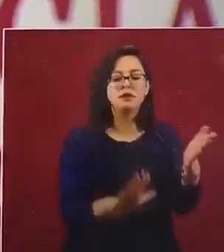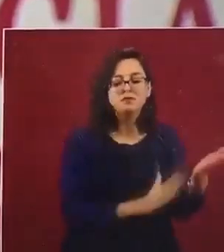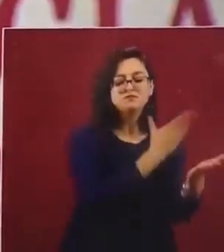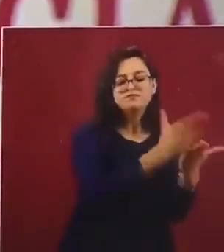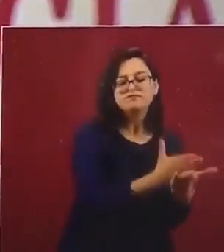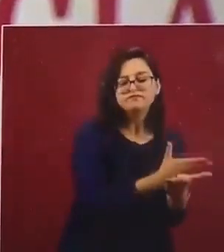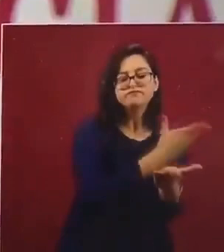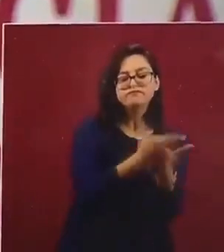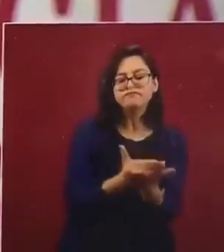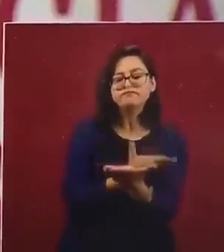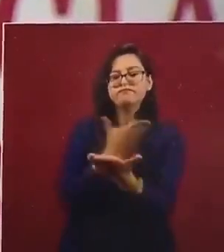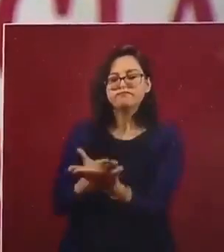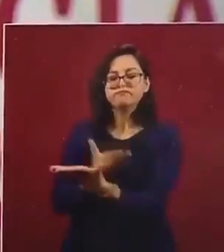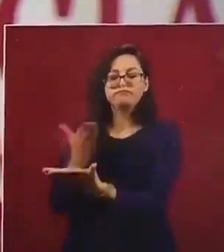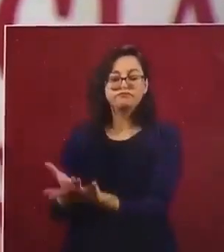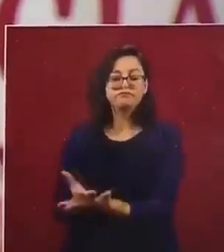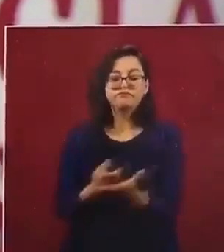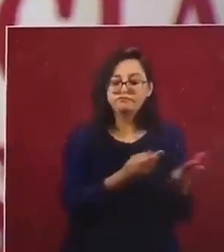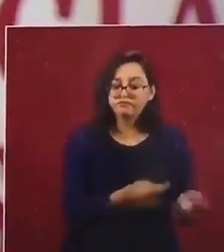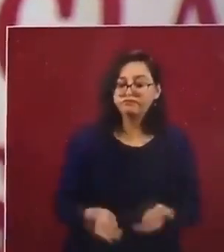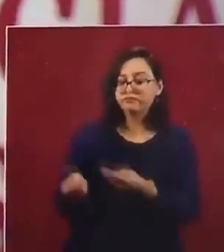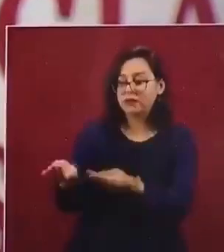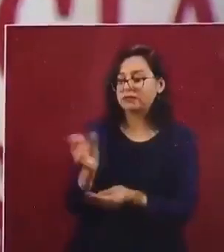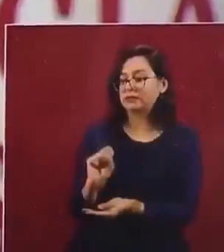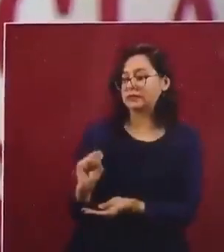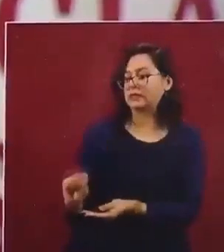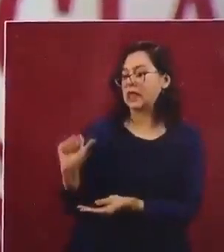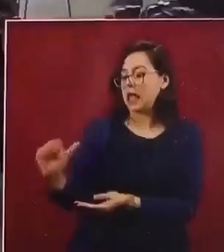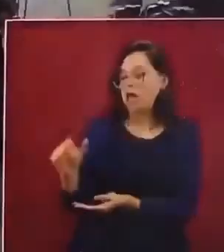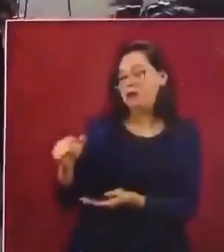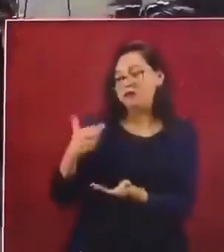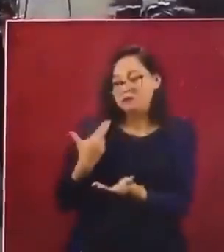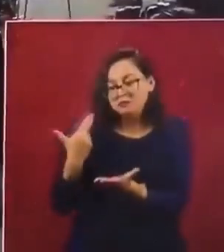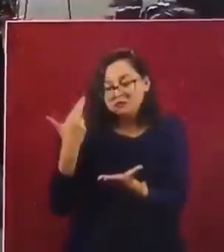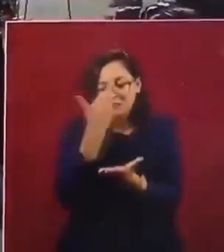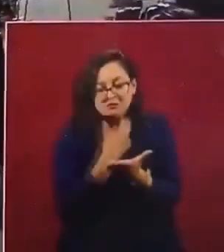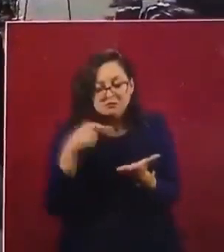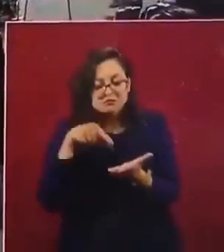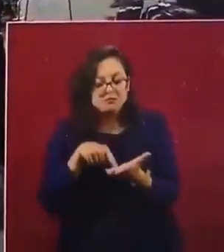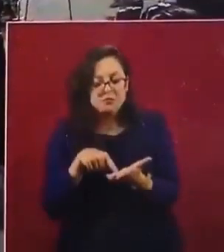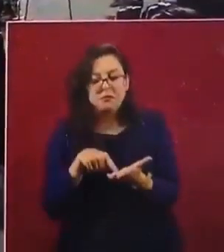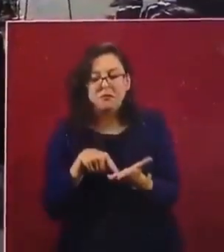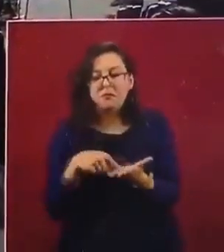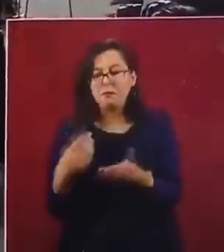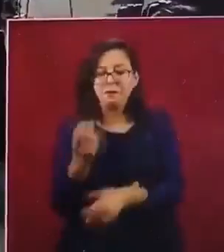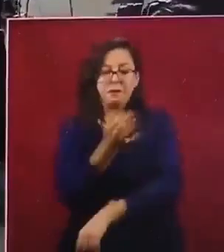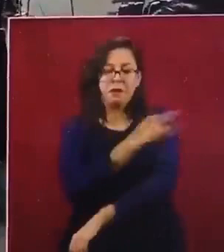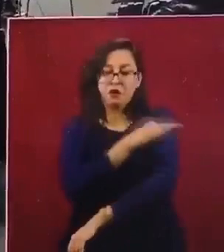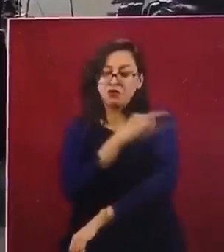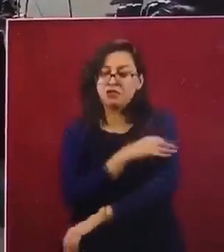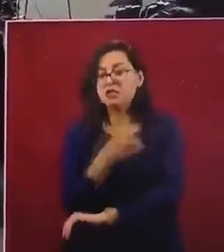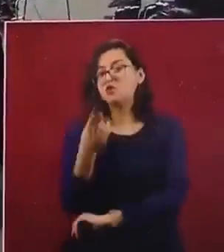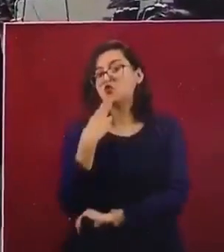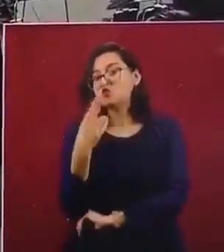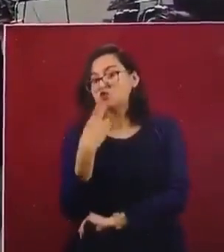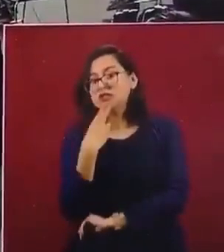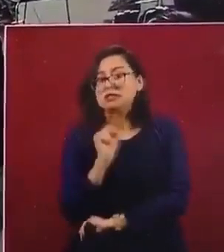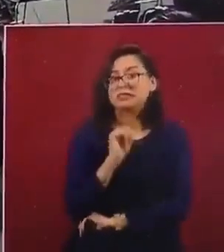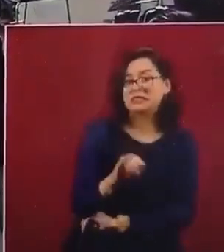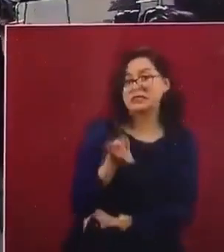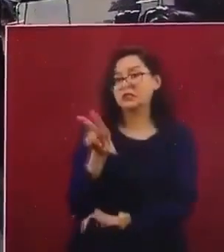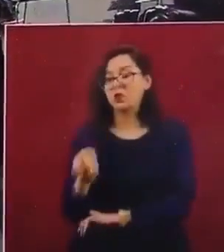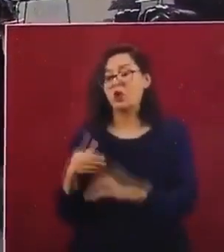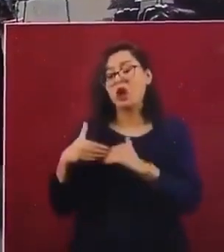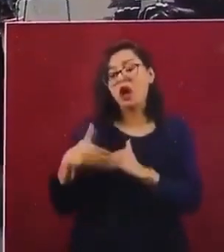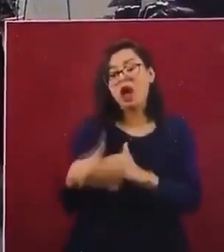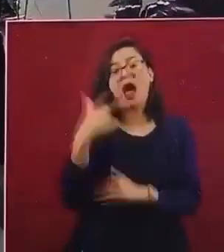que debe ser evaluada por la Secretaría de Salud para poder determinar la utilidad de esa vacuna para México en el